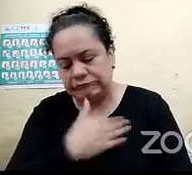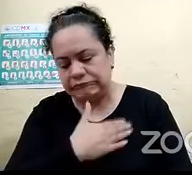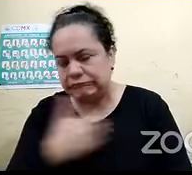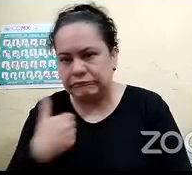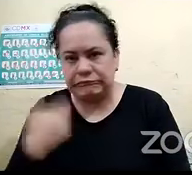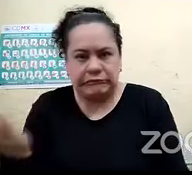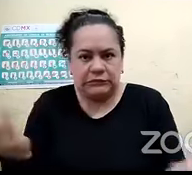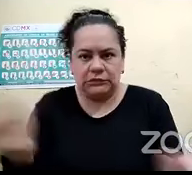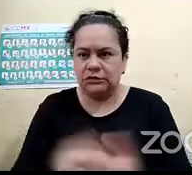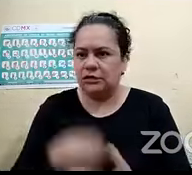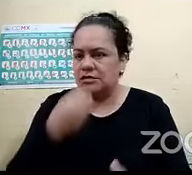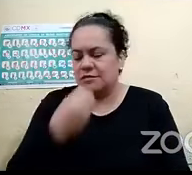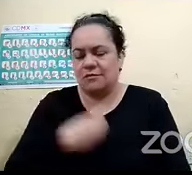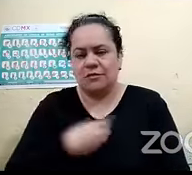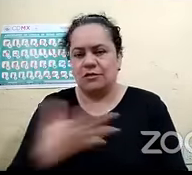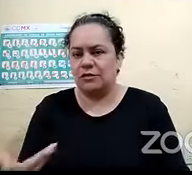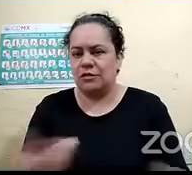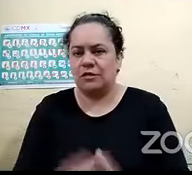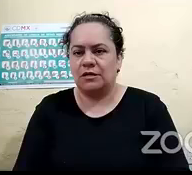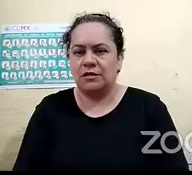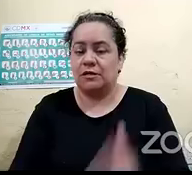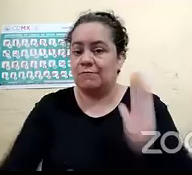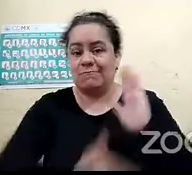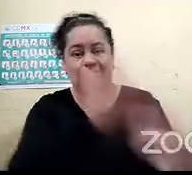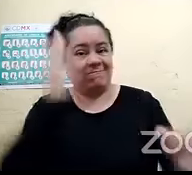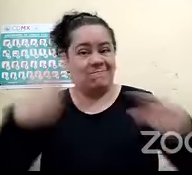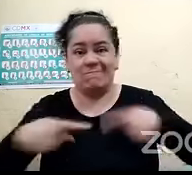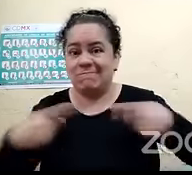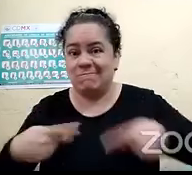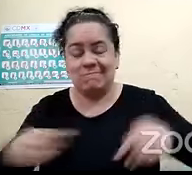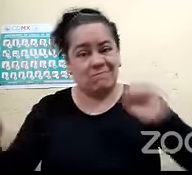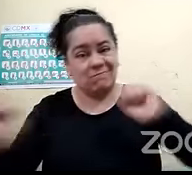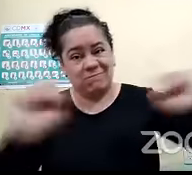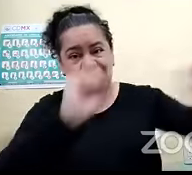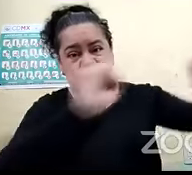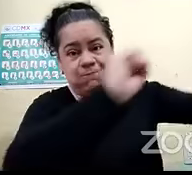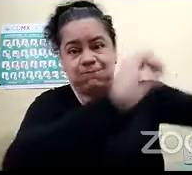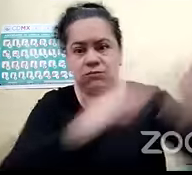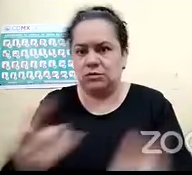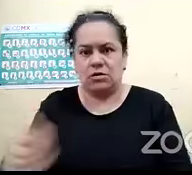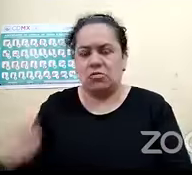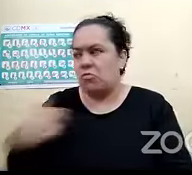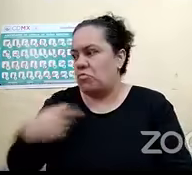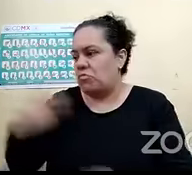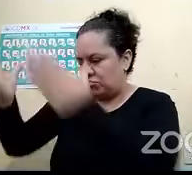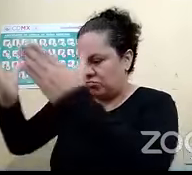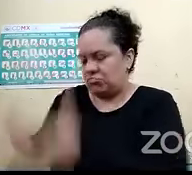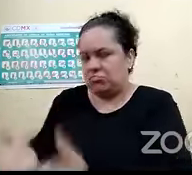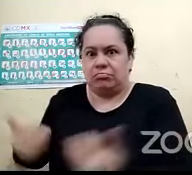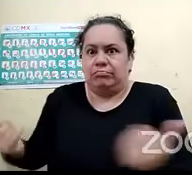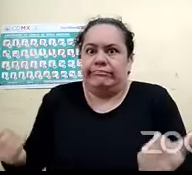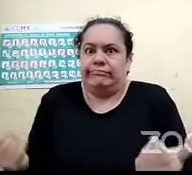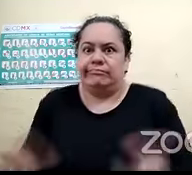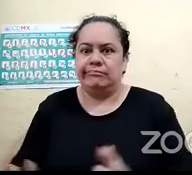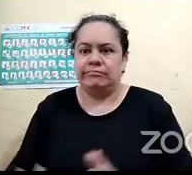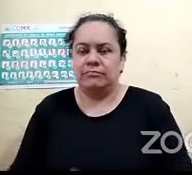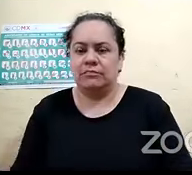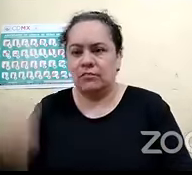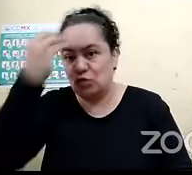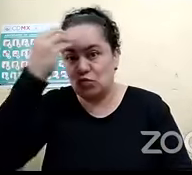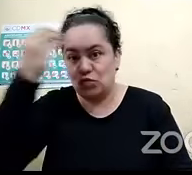y las personas pues se van y se salen y no te llevan y ni te dicen entonces sí es importante que si